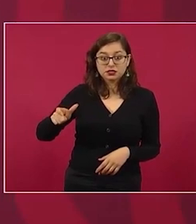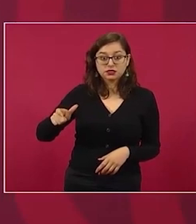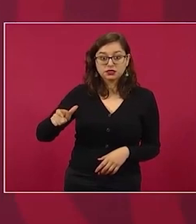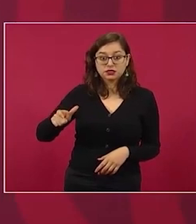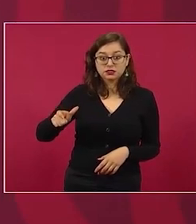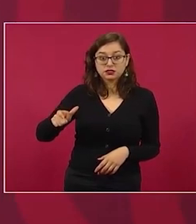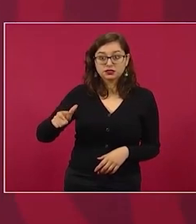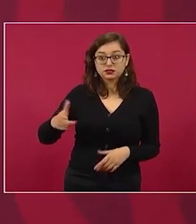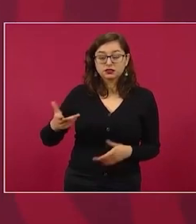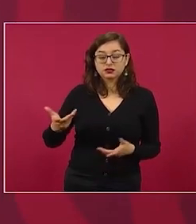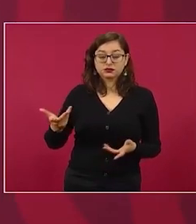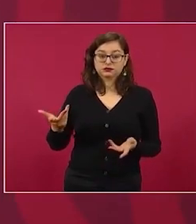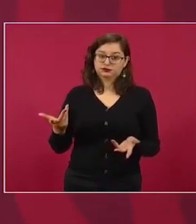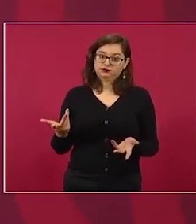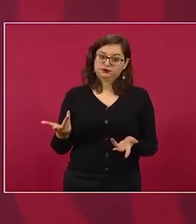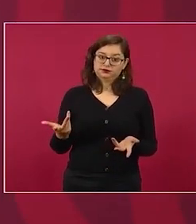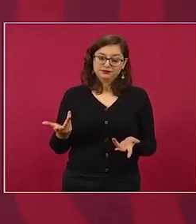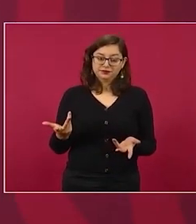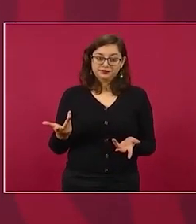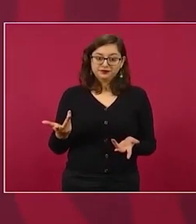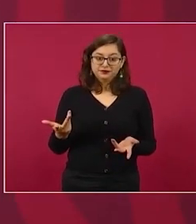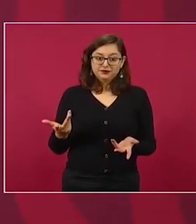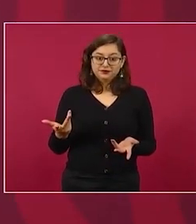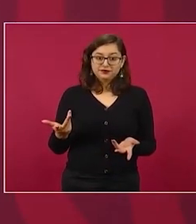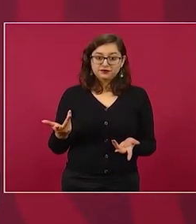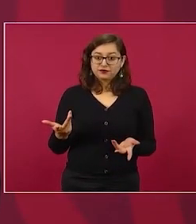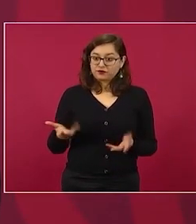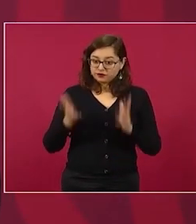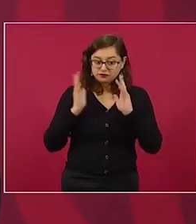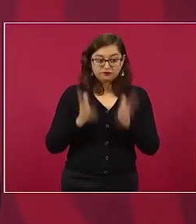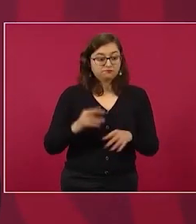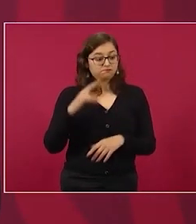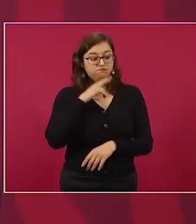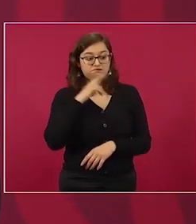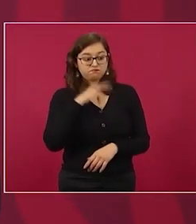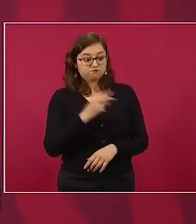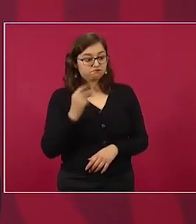les pague de inmediato